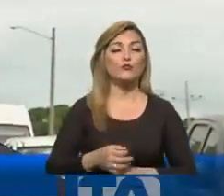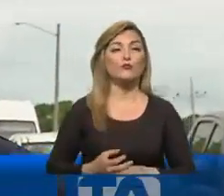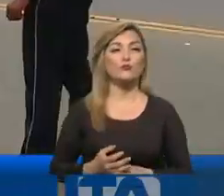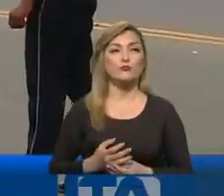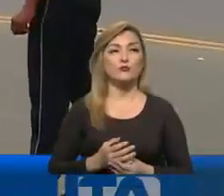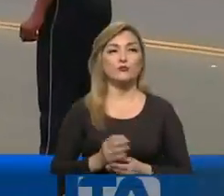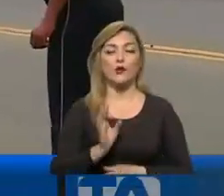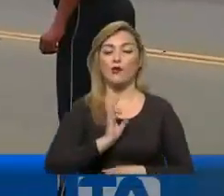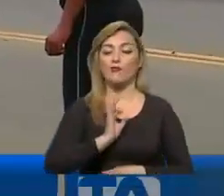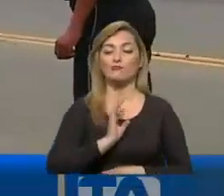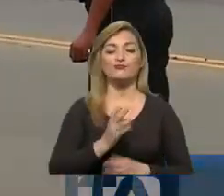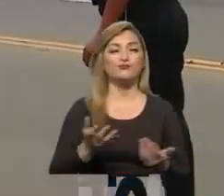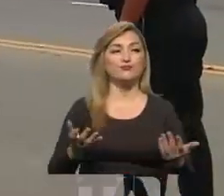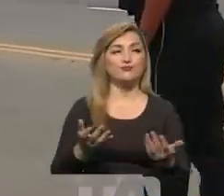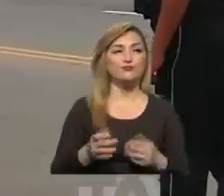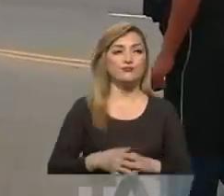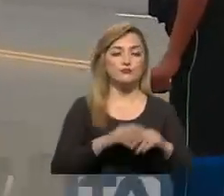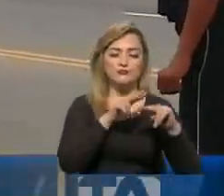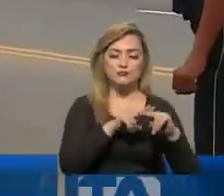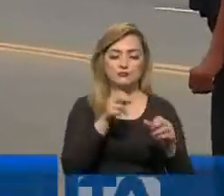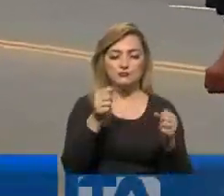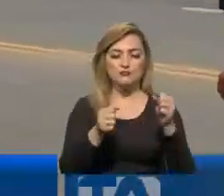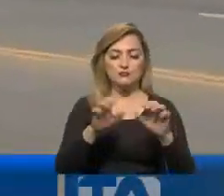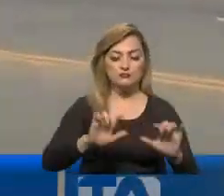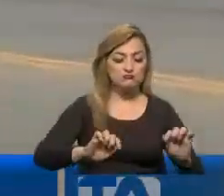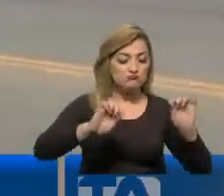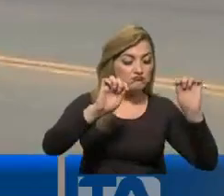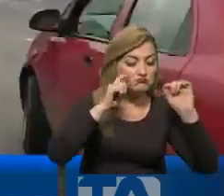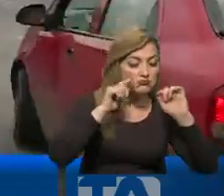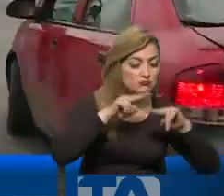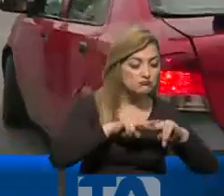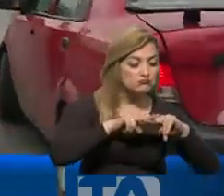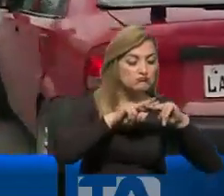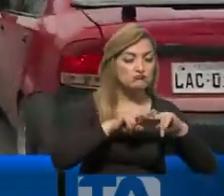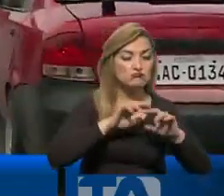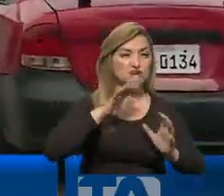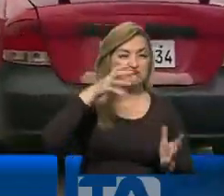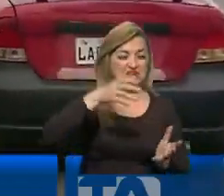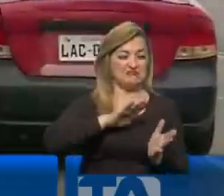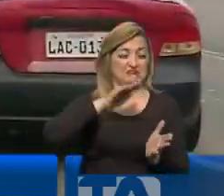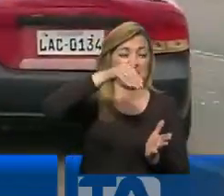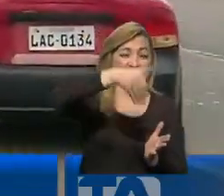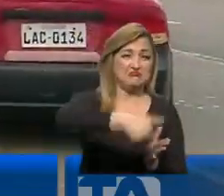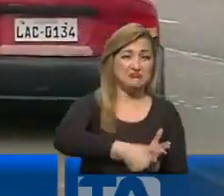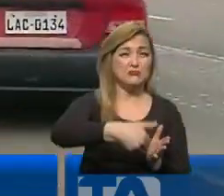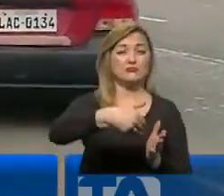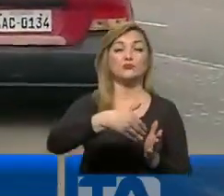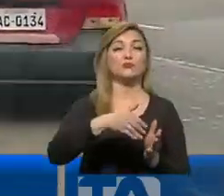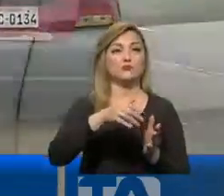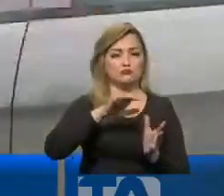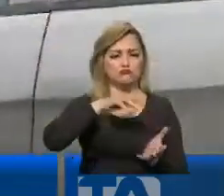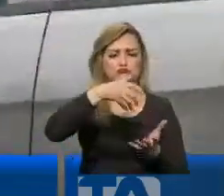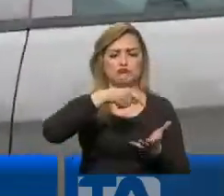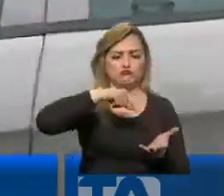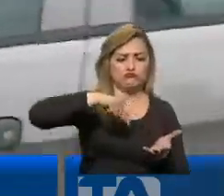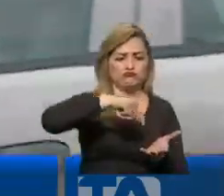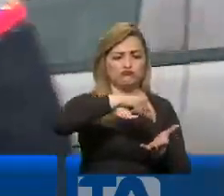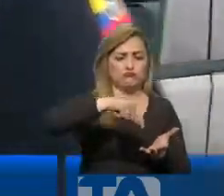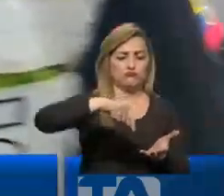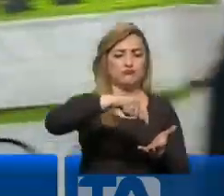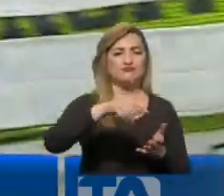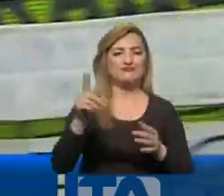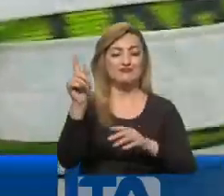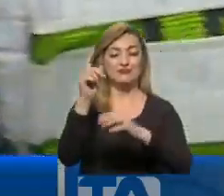técnica de transporte. Y eso implica constatar que el automotor esté en una buena condición, que las llantas no estén lisas, que las plumas sirvan, también que la